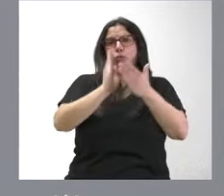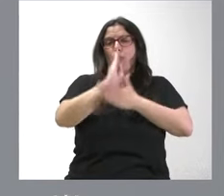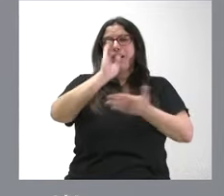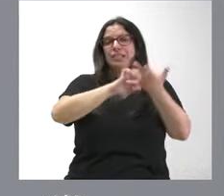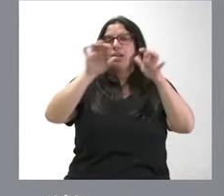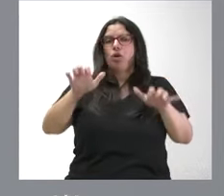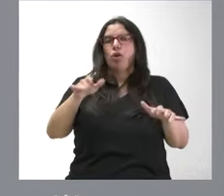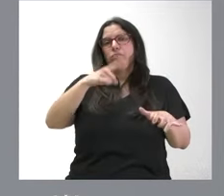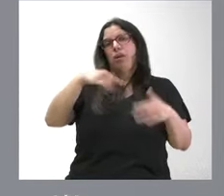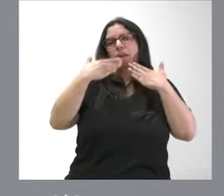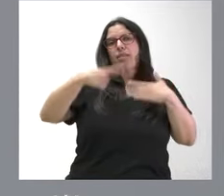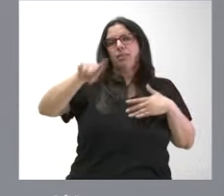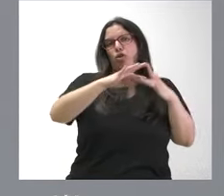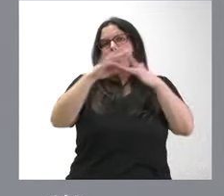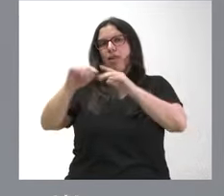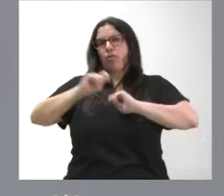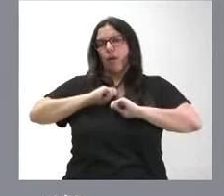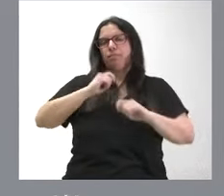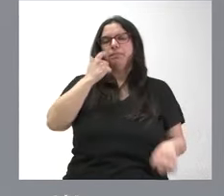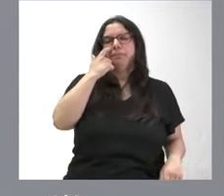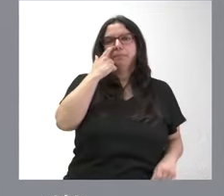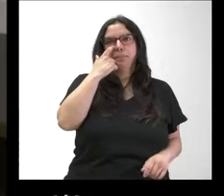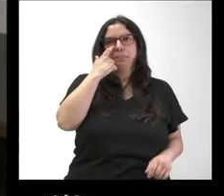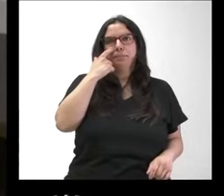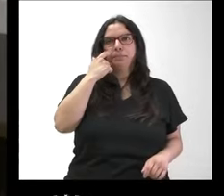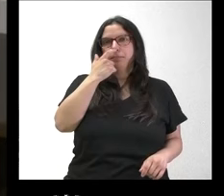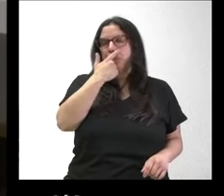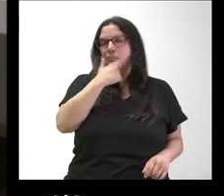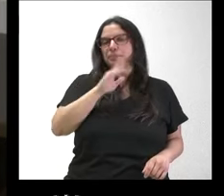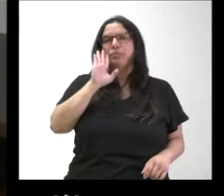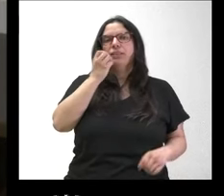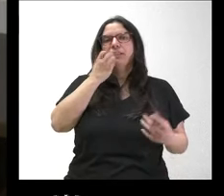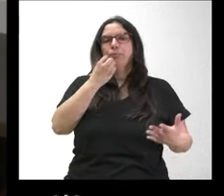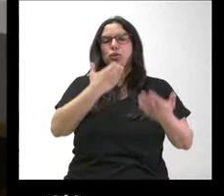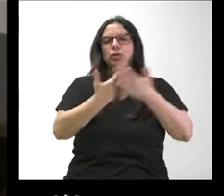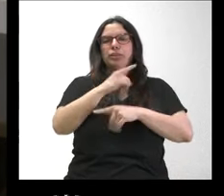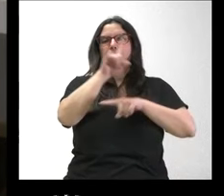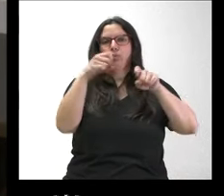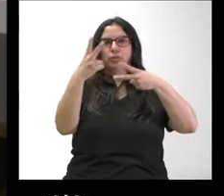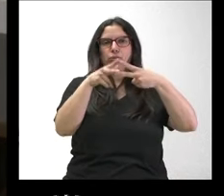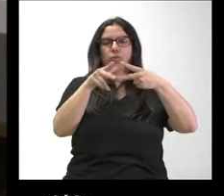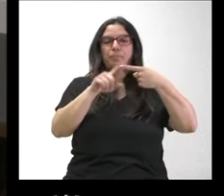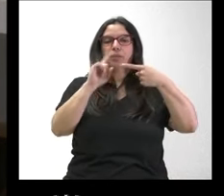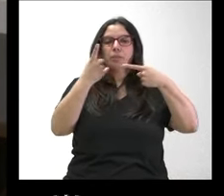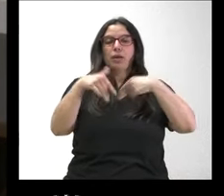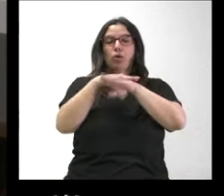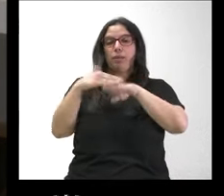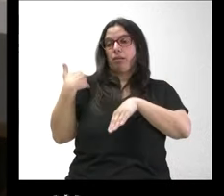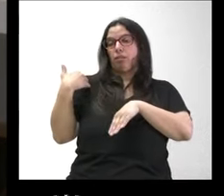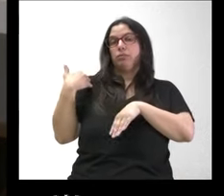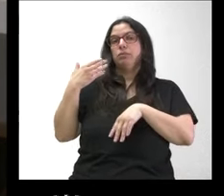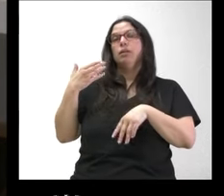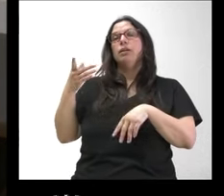este liderazgo de nuestra tierra en este sentido. Sí, ¿qué tal? Buenos días. Tenía dos cuestiones. La primera es que el Gobierno acaba de anunciar que